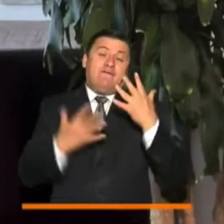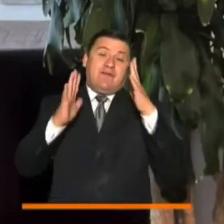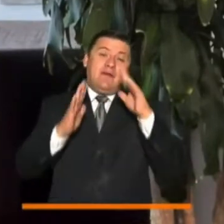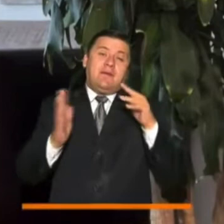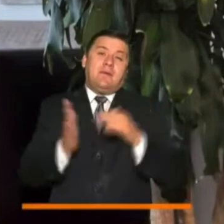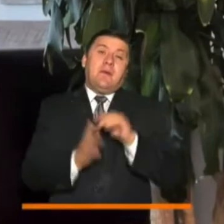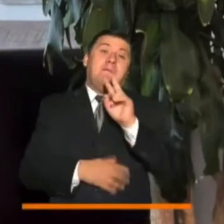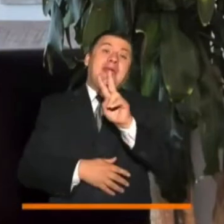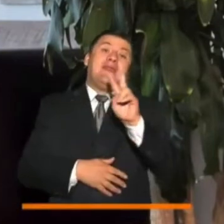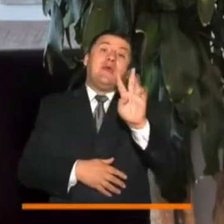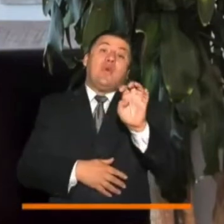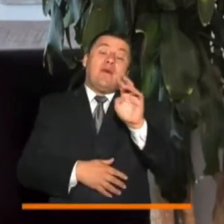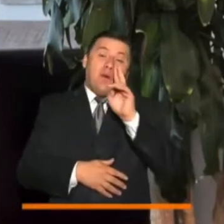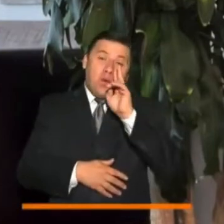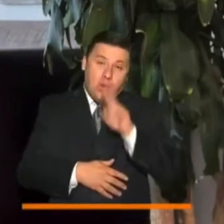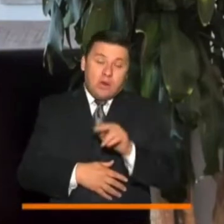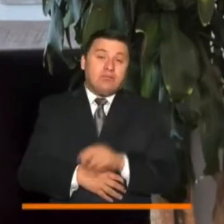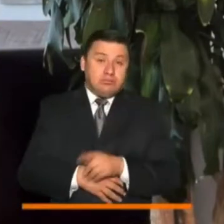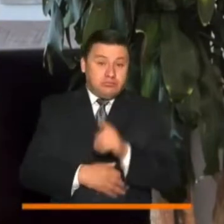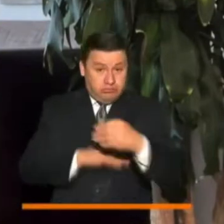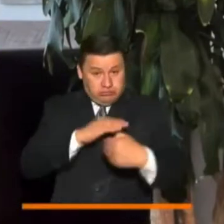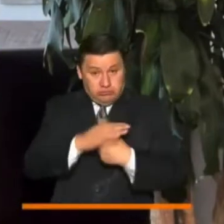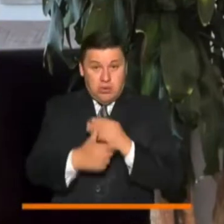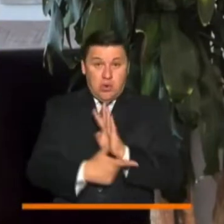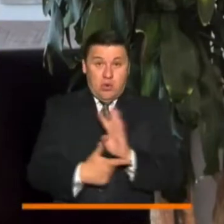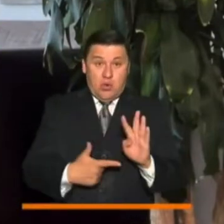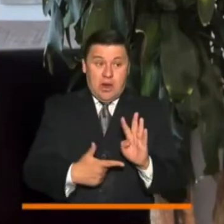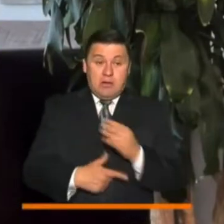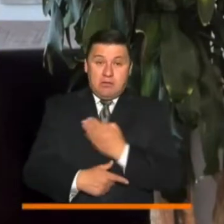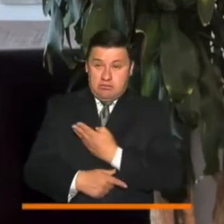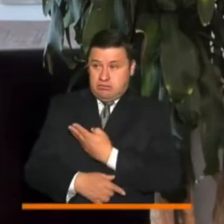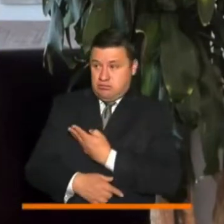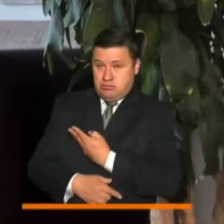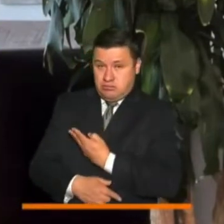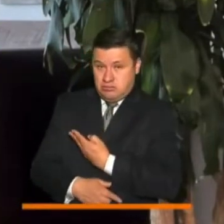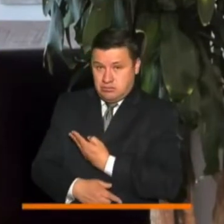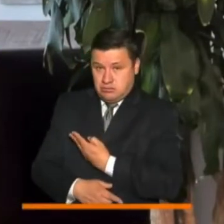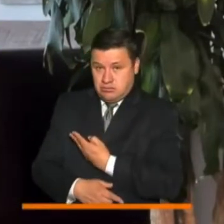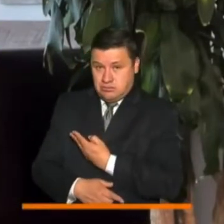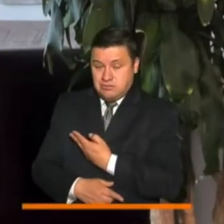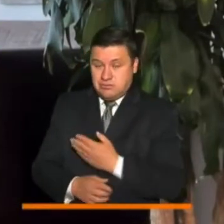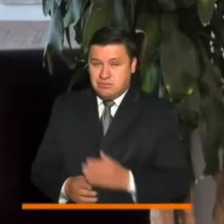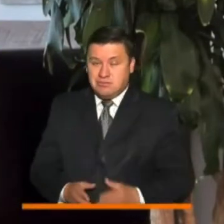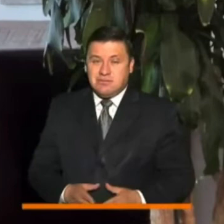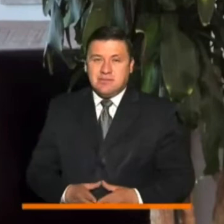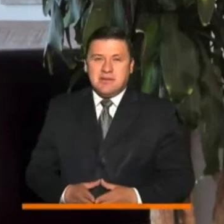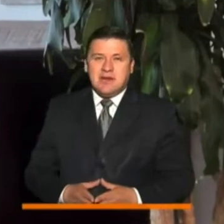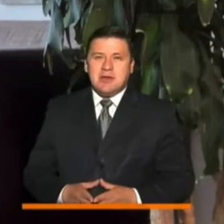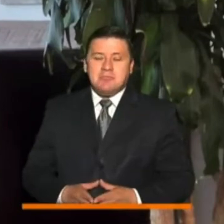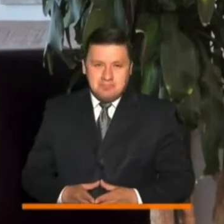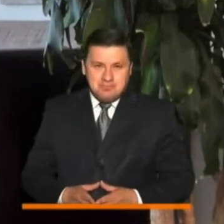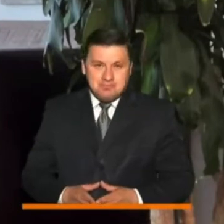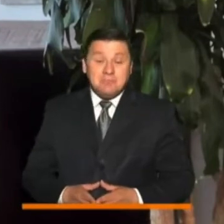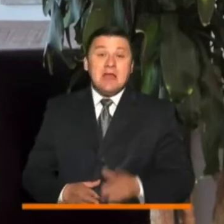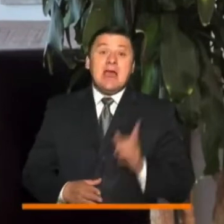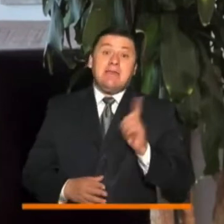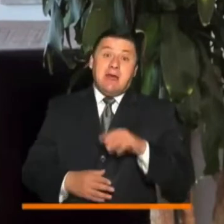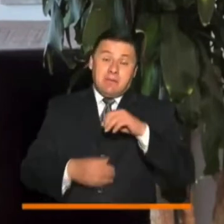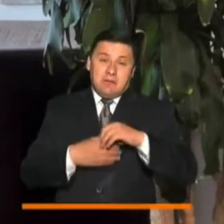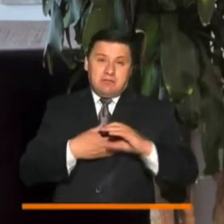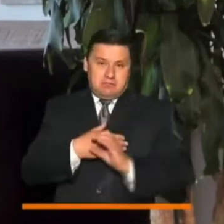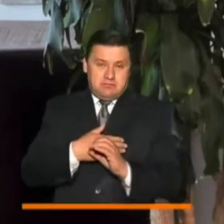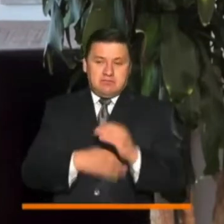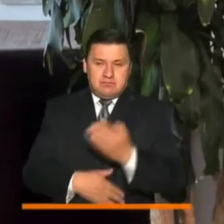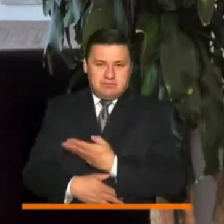29 de junio, ingresando a nuestra página www.feriagourmet.co y en Instagram, arroba